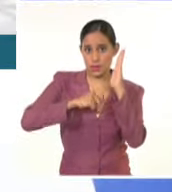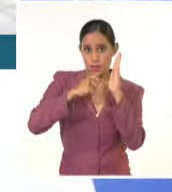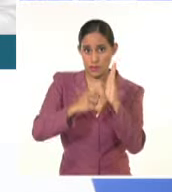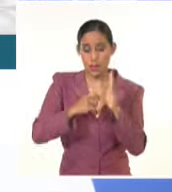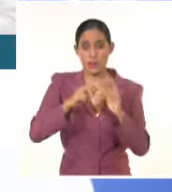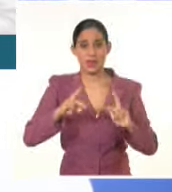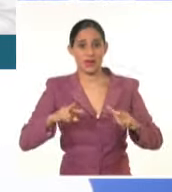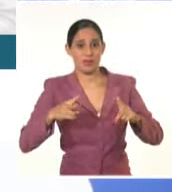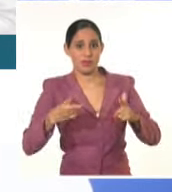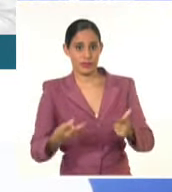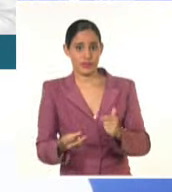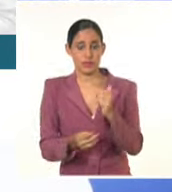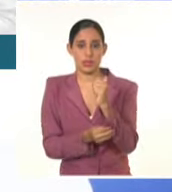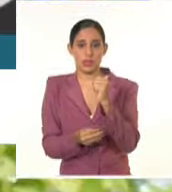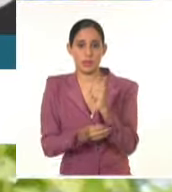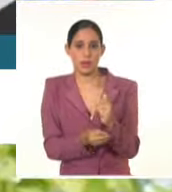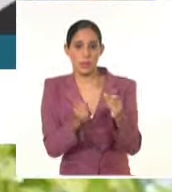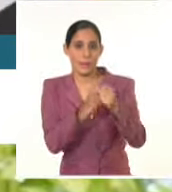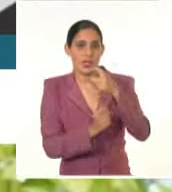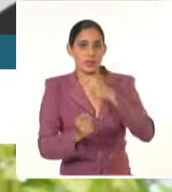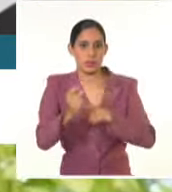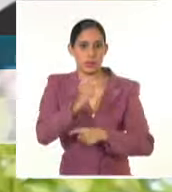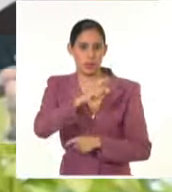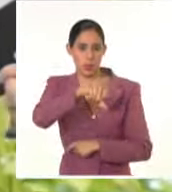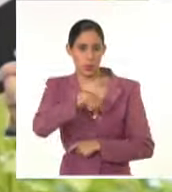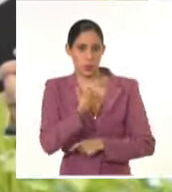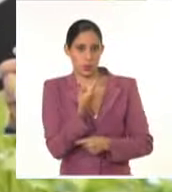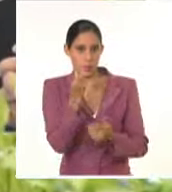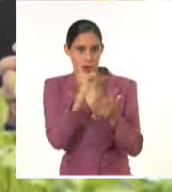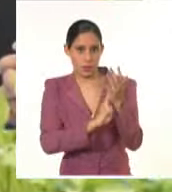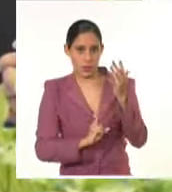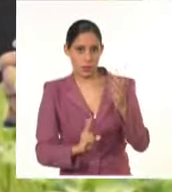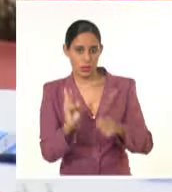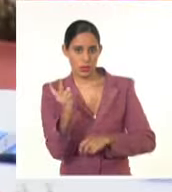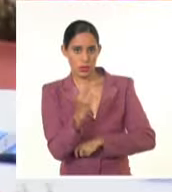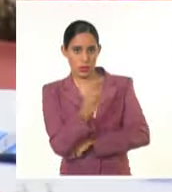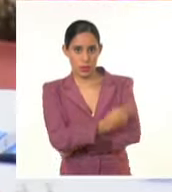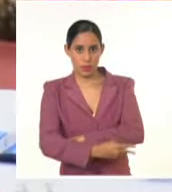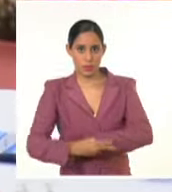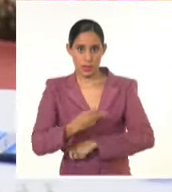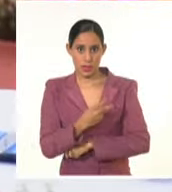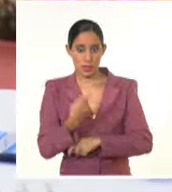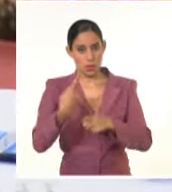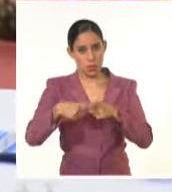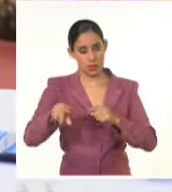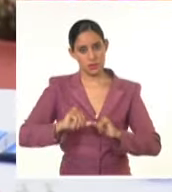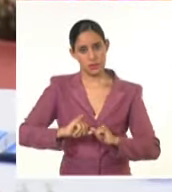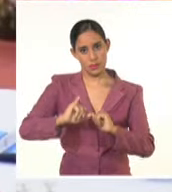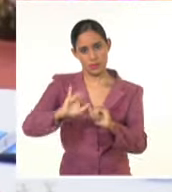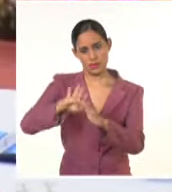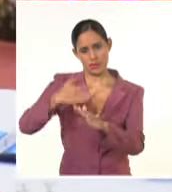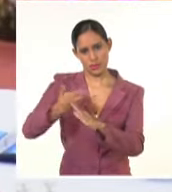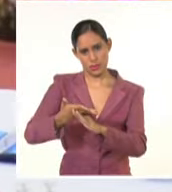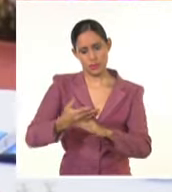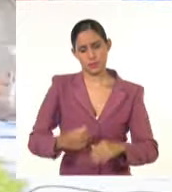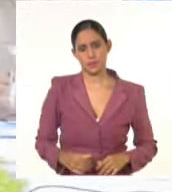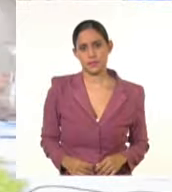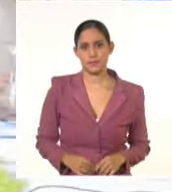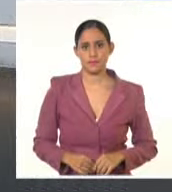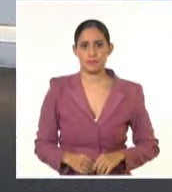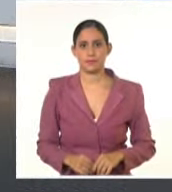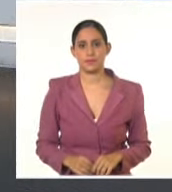reforzar los principios y valores culturales de las dos naciones. Espere otros detalles en próximos espacios.